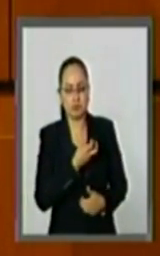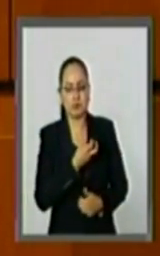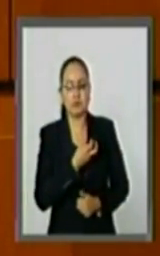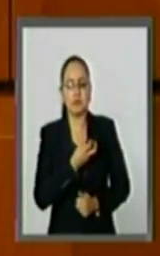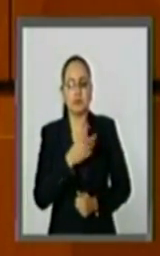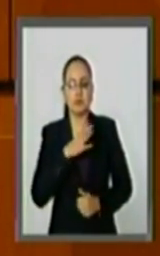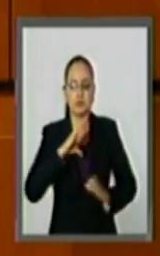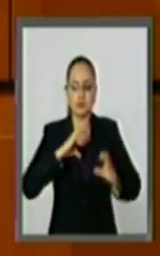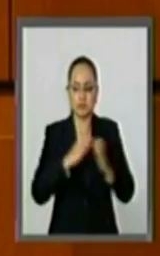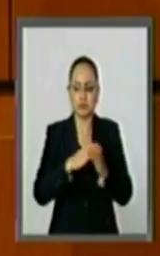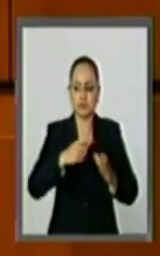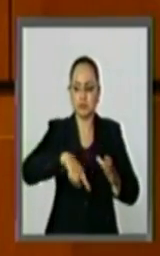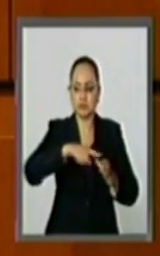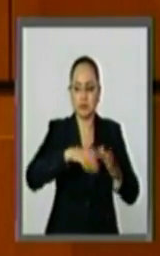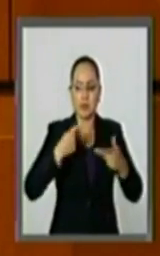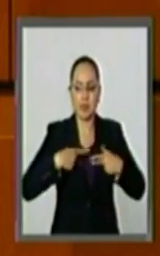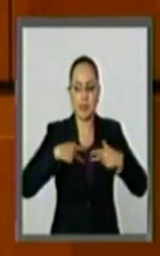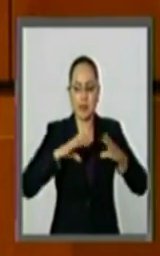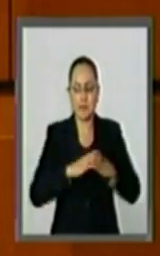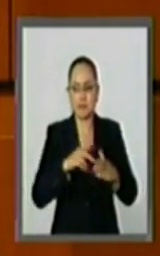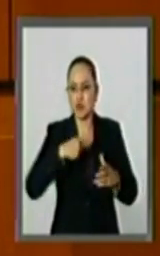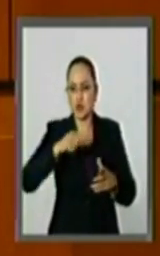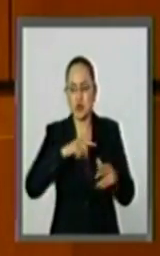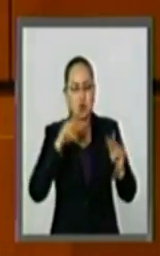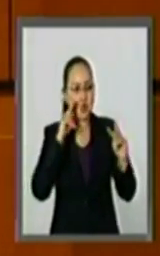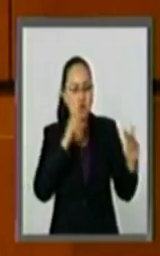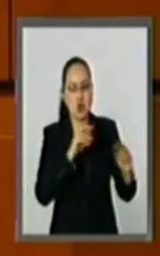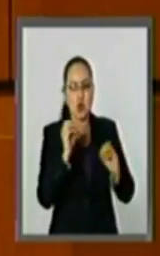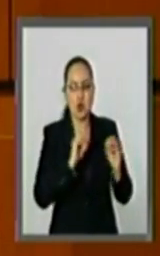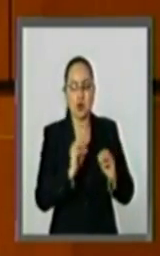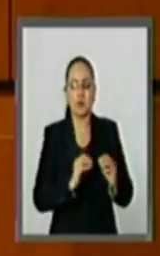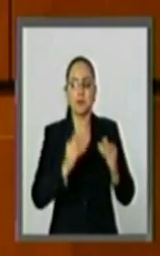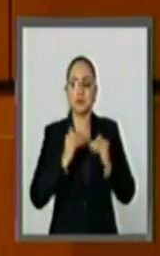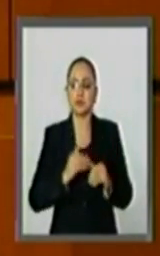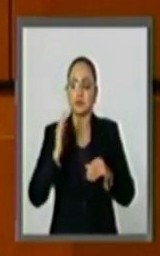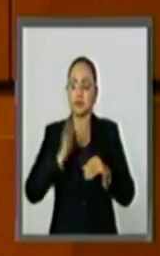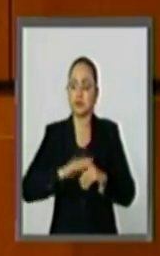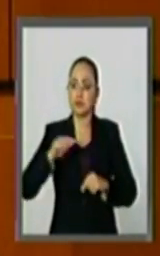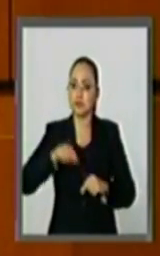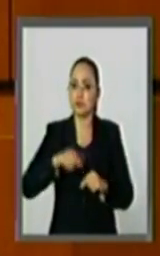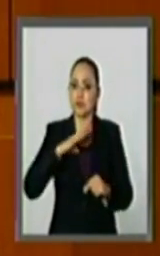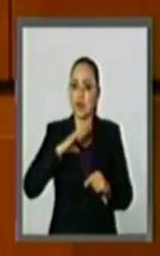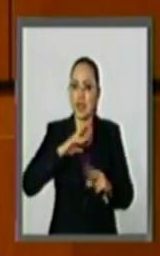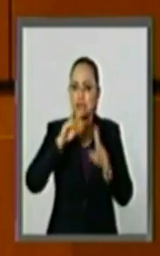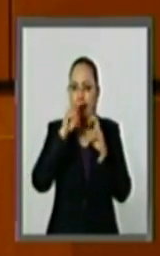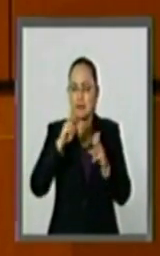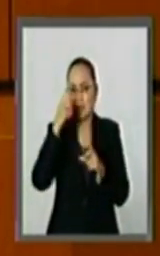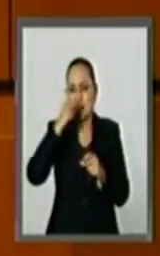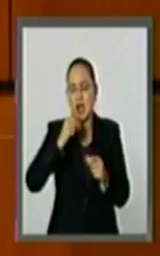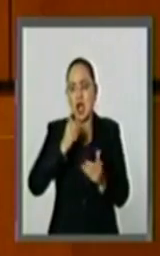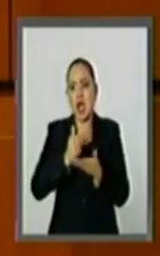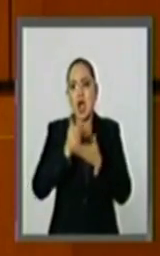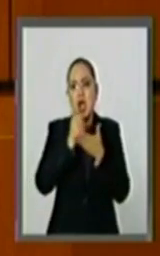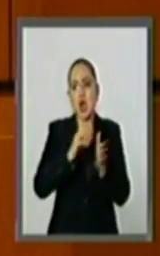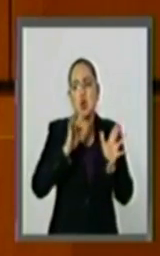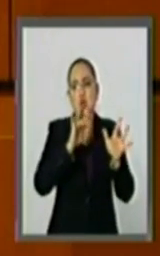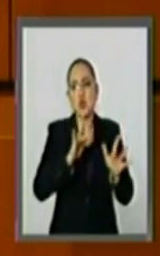poblacional que nunca quisimos ver. Primero lo manejamos como un tema asistencialista.